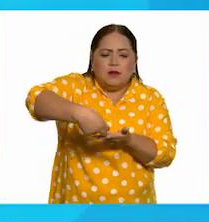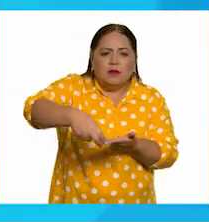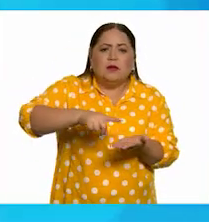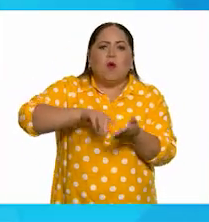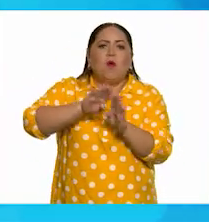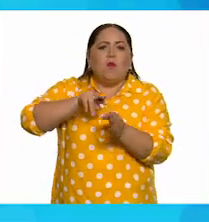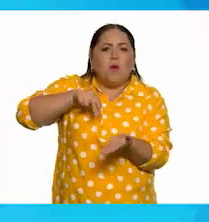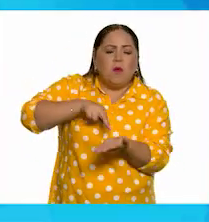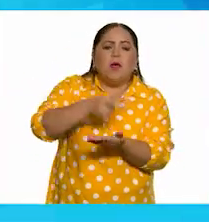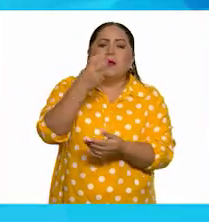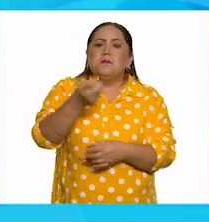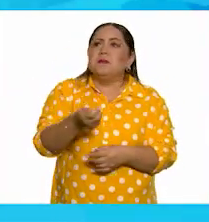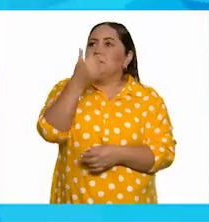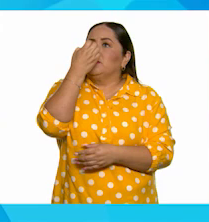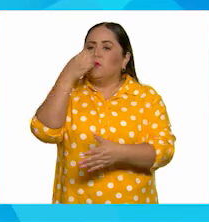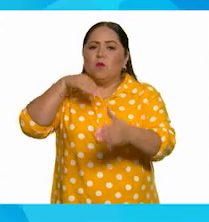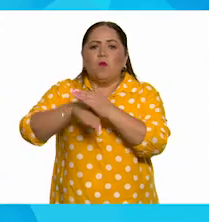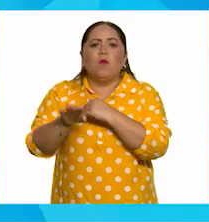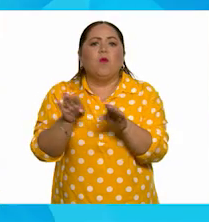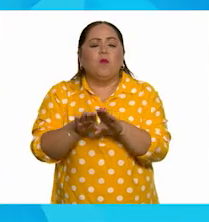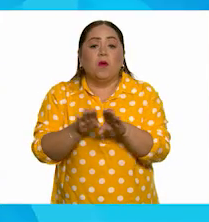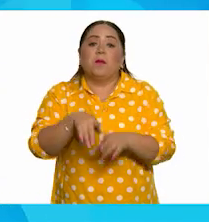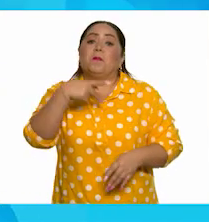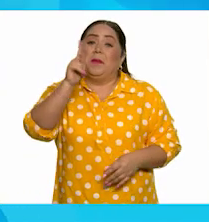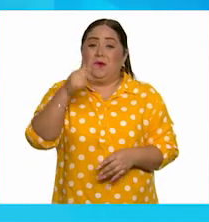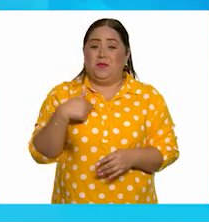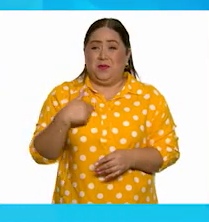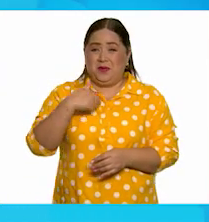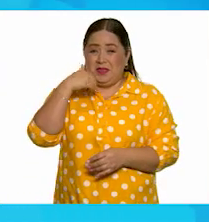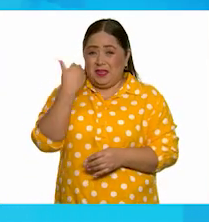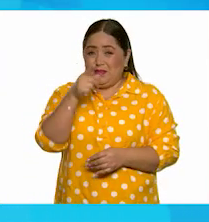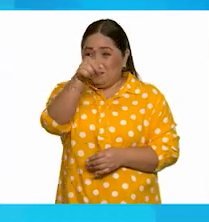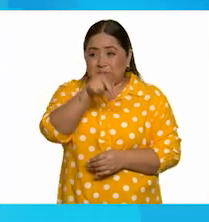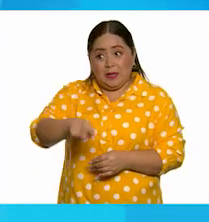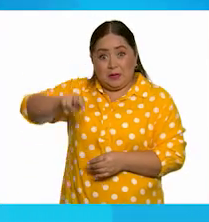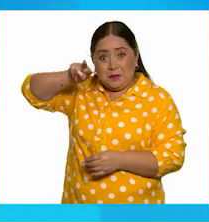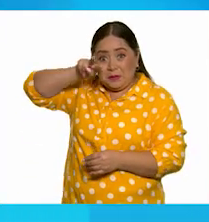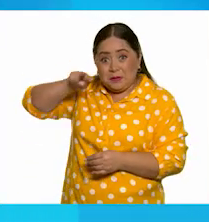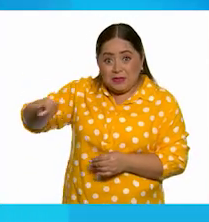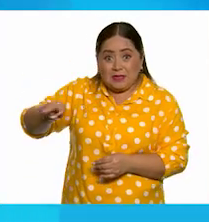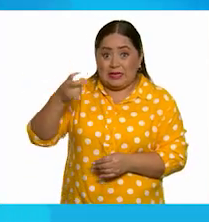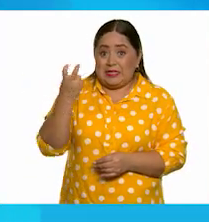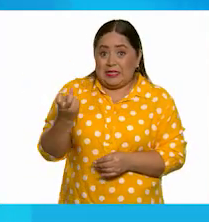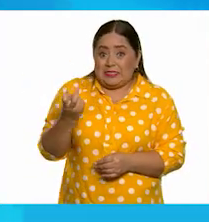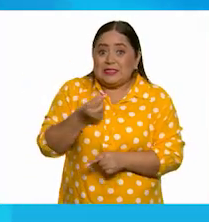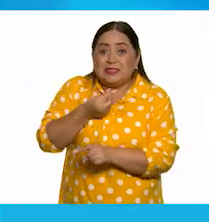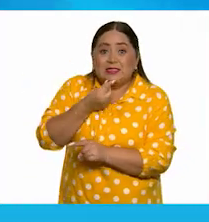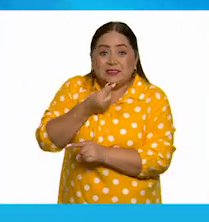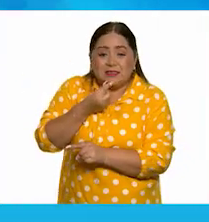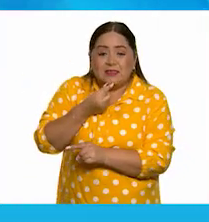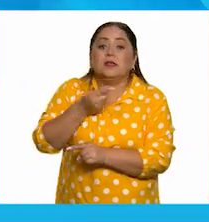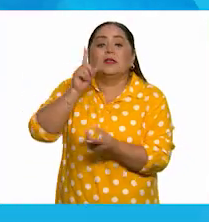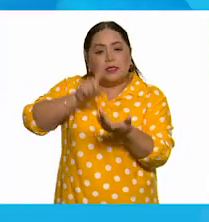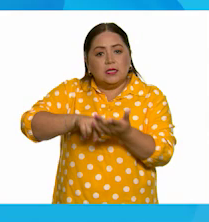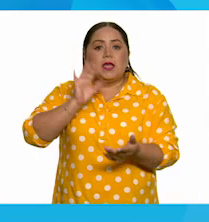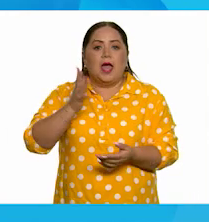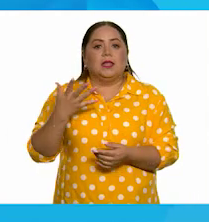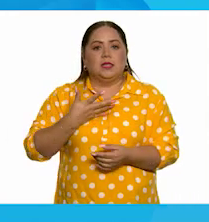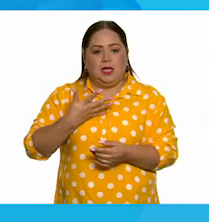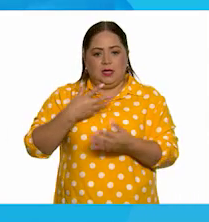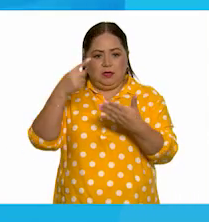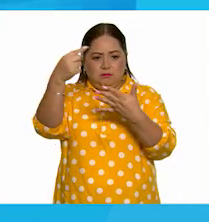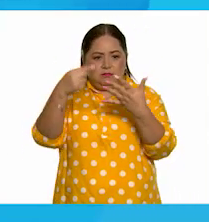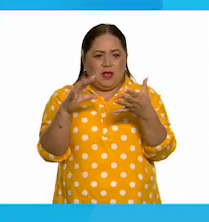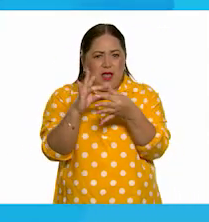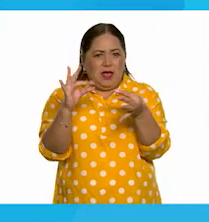a caminar y cómo fue mi primer día de escuela. Yo lo que quiero aquí es que observes que este niño ya tiene ciertas